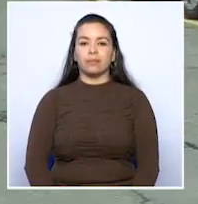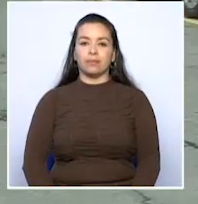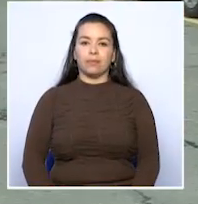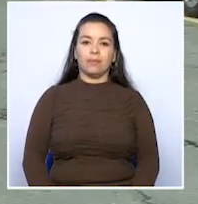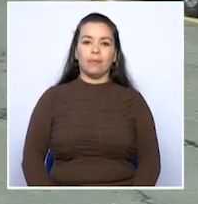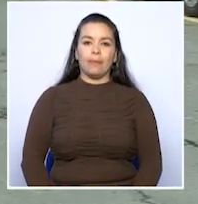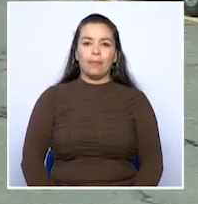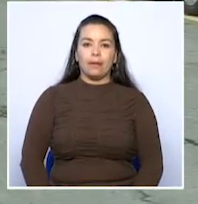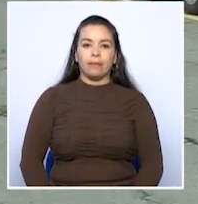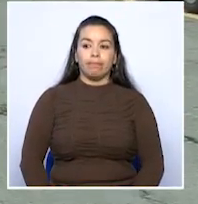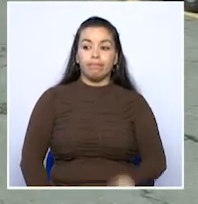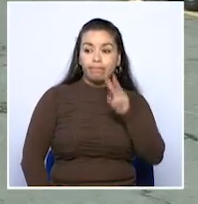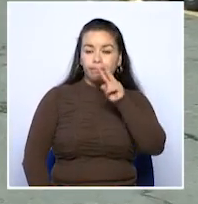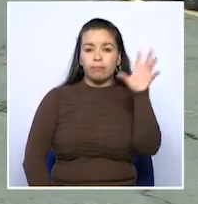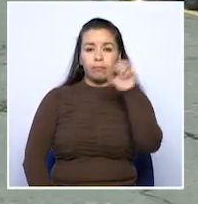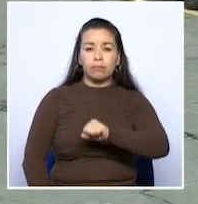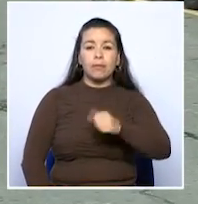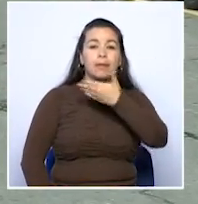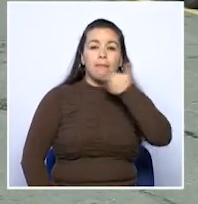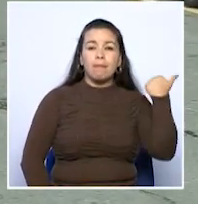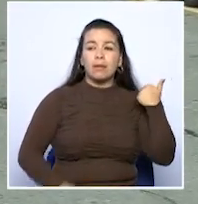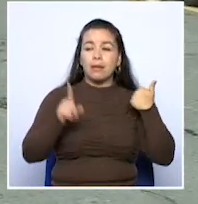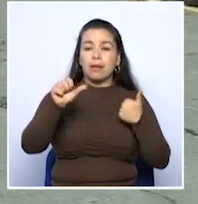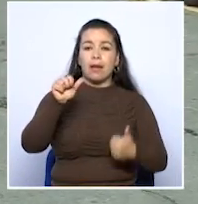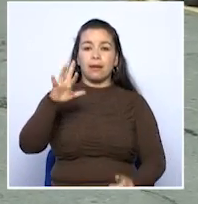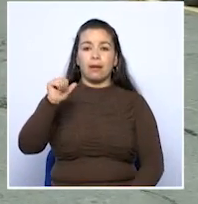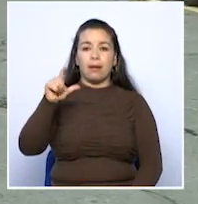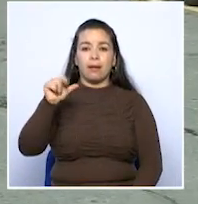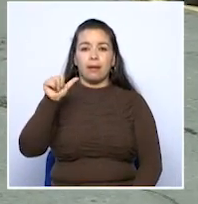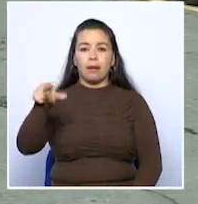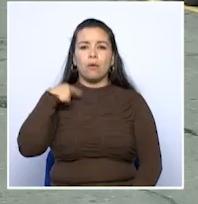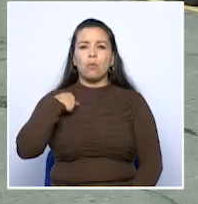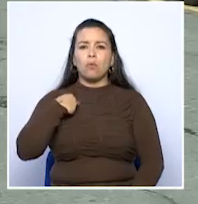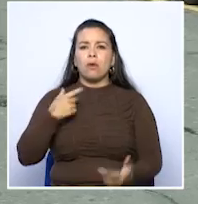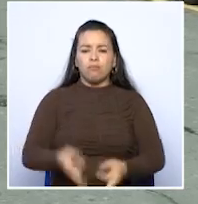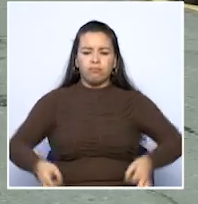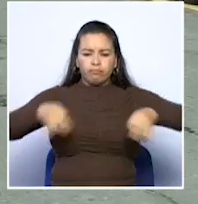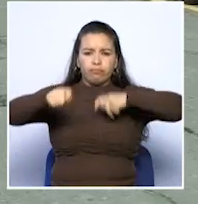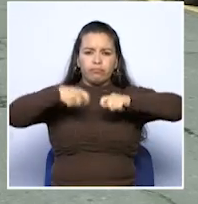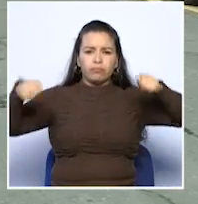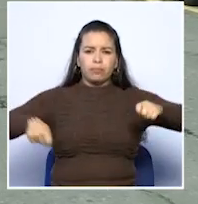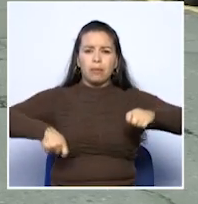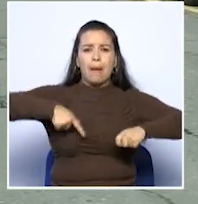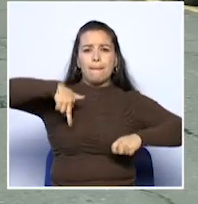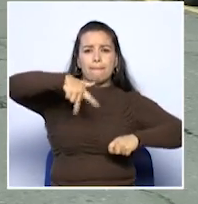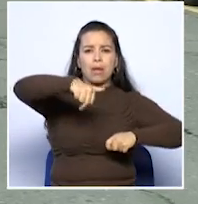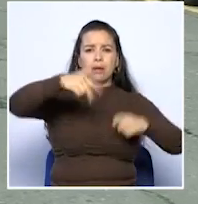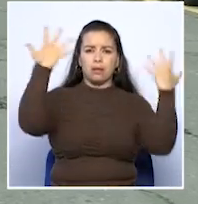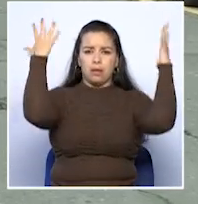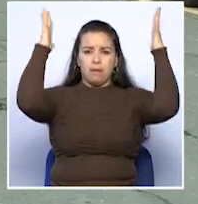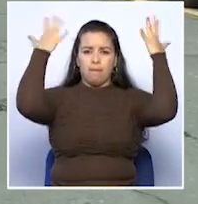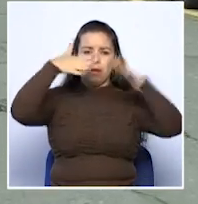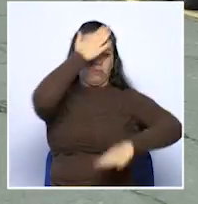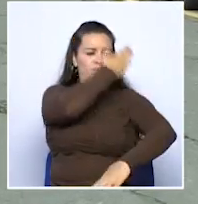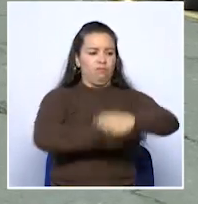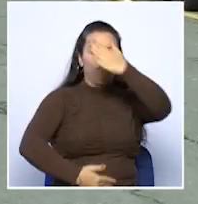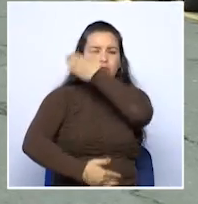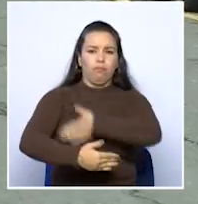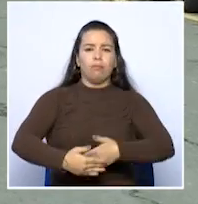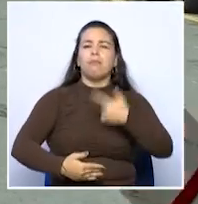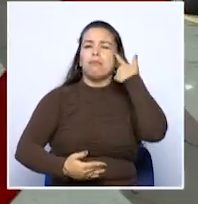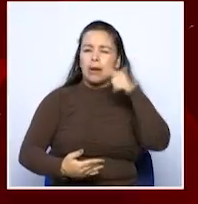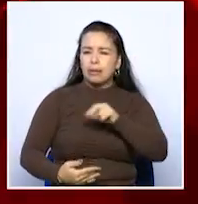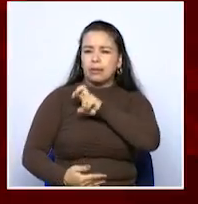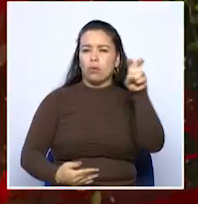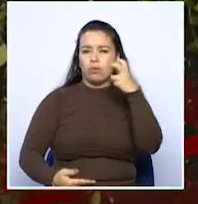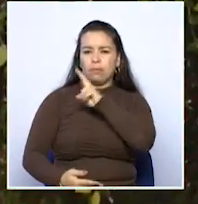Fue hallado entre Quimbaya y Alcalá, un costal con piernas y brazos de un ciudadano que al parecer podría ser del norte del